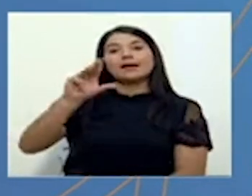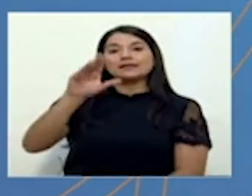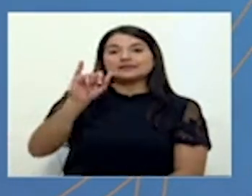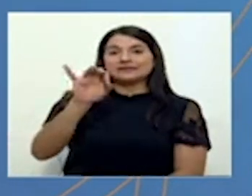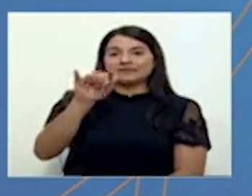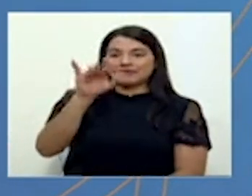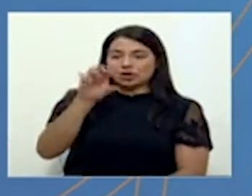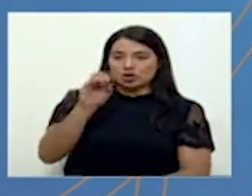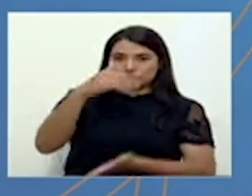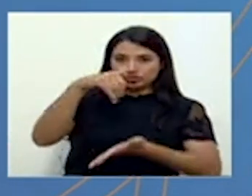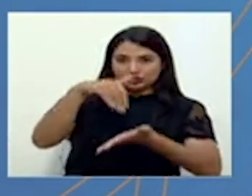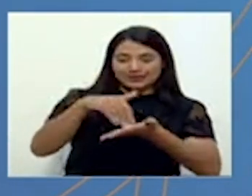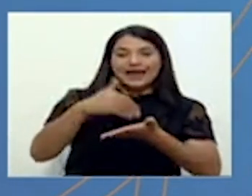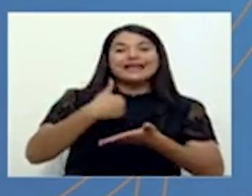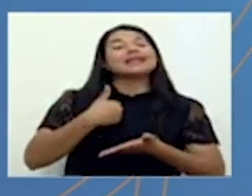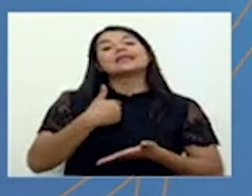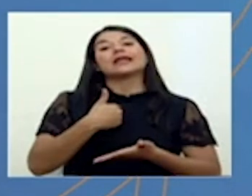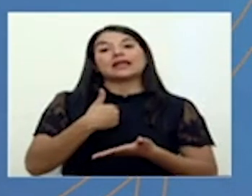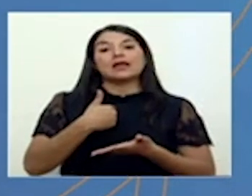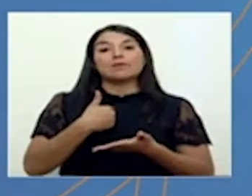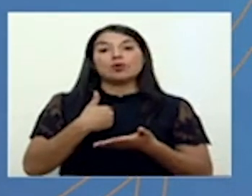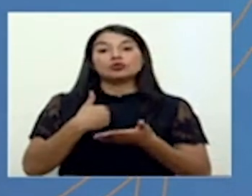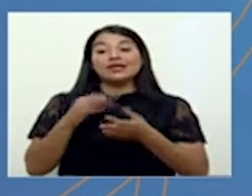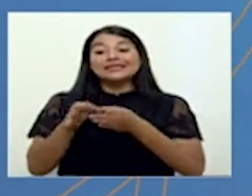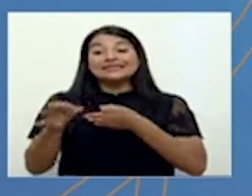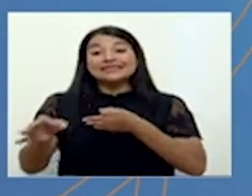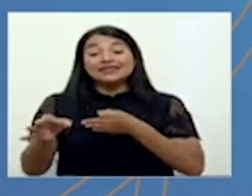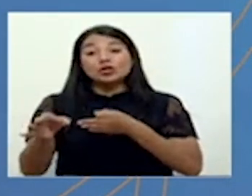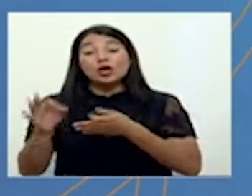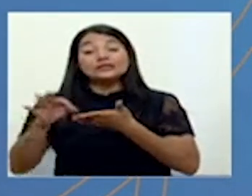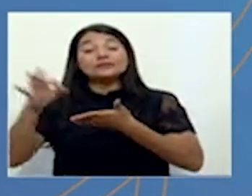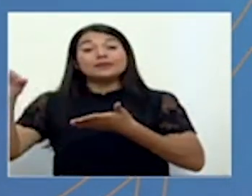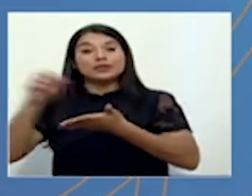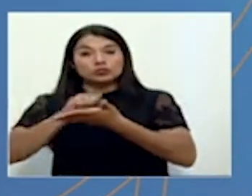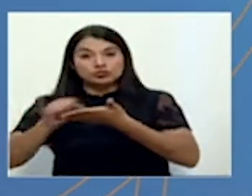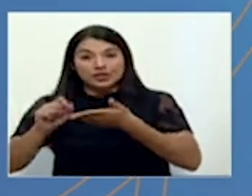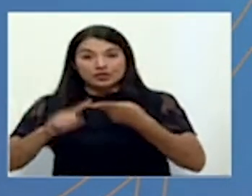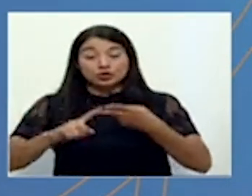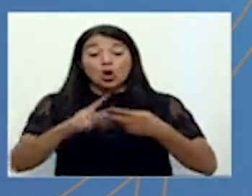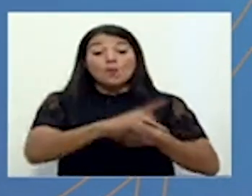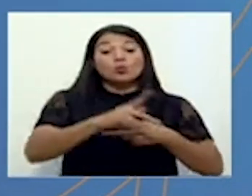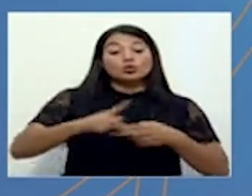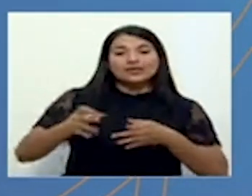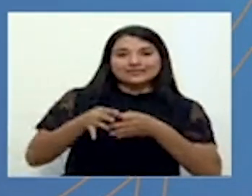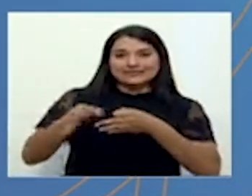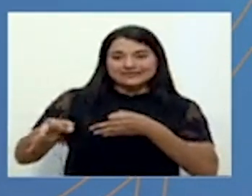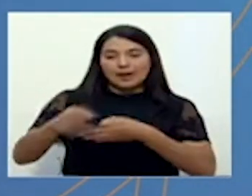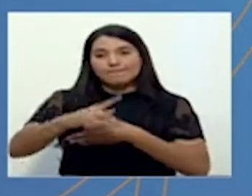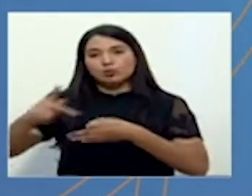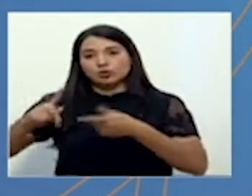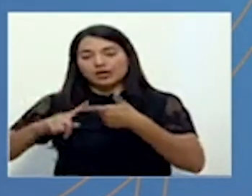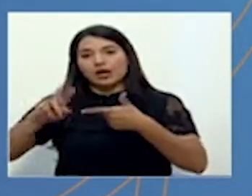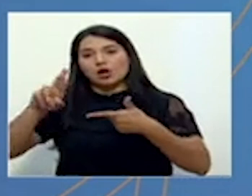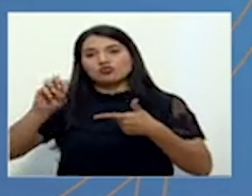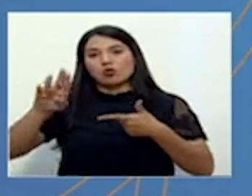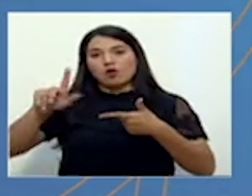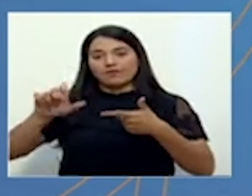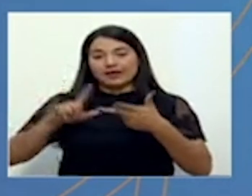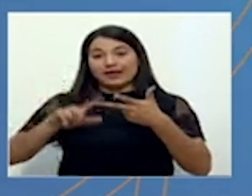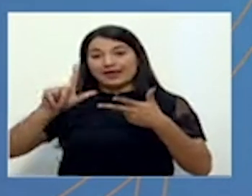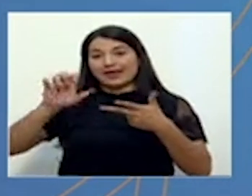perdón, el cantón de Esparza, con el distrito Espíritu Santo. El cantón de Punta Arenas, con los distritos de Punta Arenas, el Roble y Lepanto.